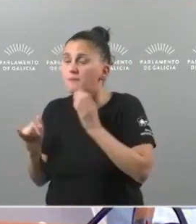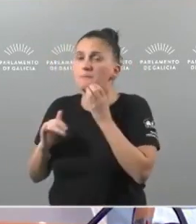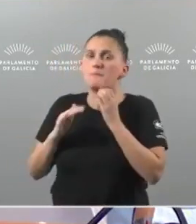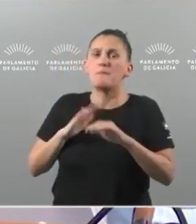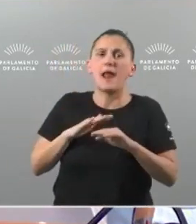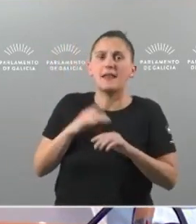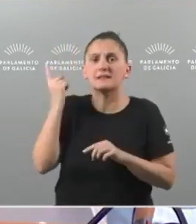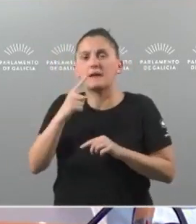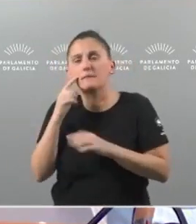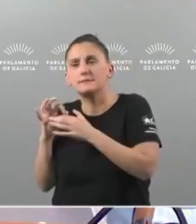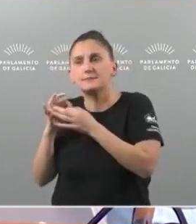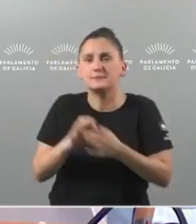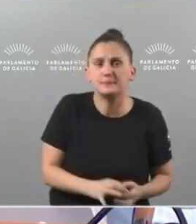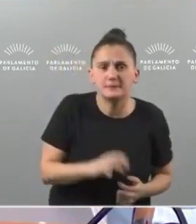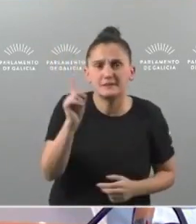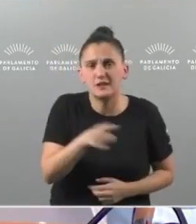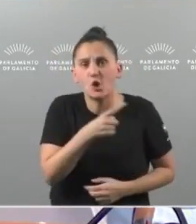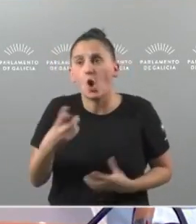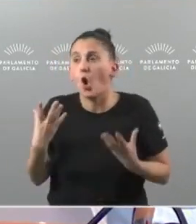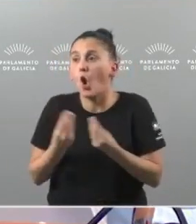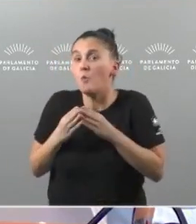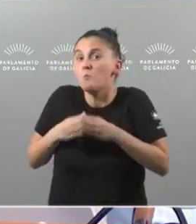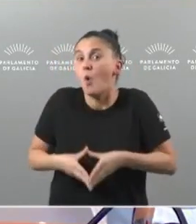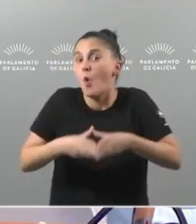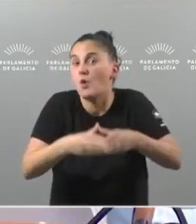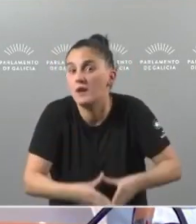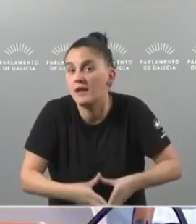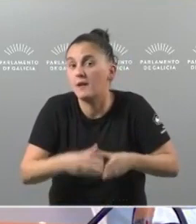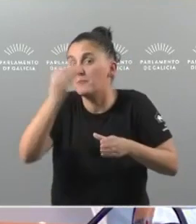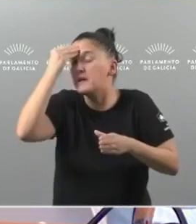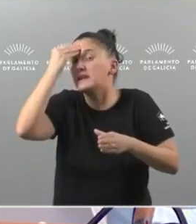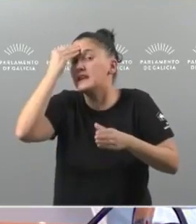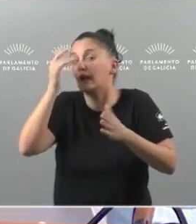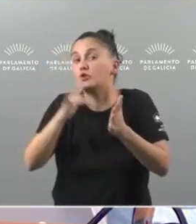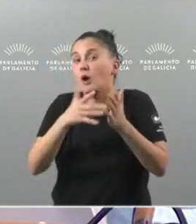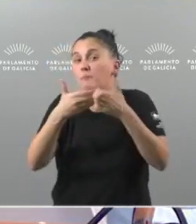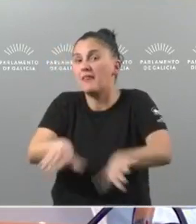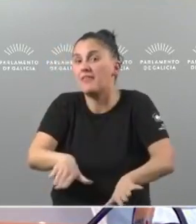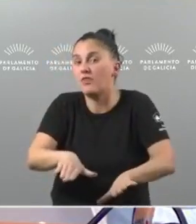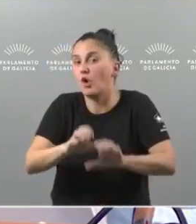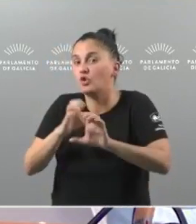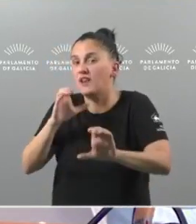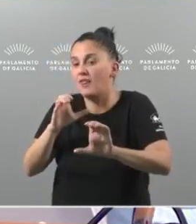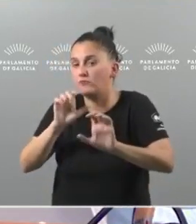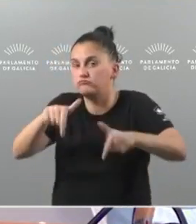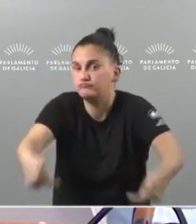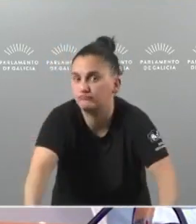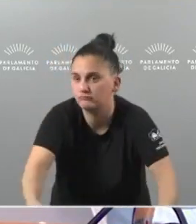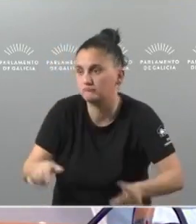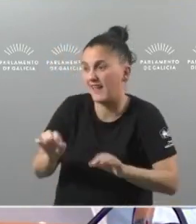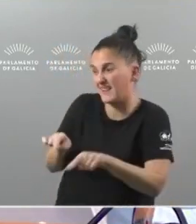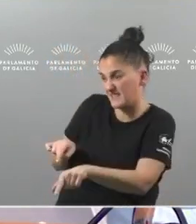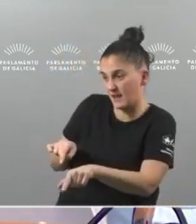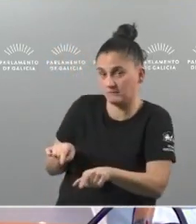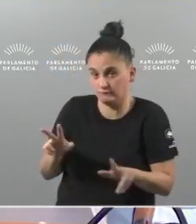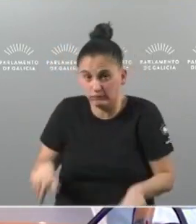ver si ten relación con un buque que parece que perdeu contenedores. Señor Torrado, esa é a información.